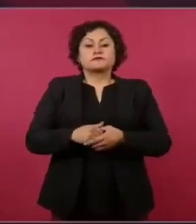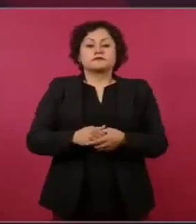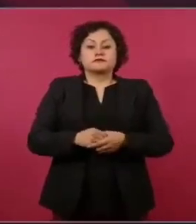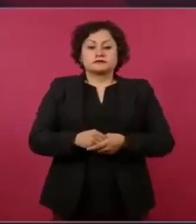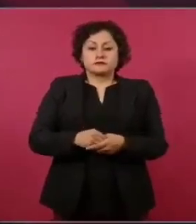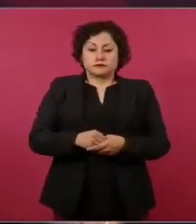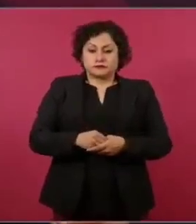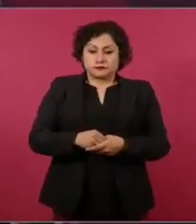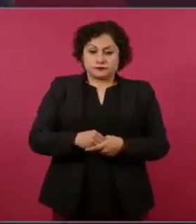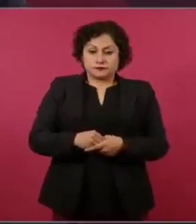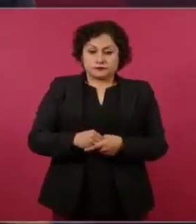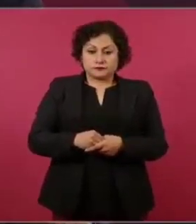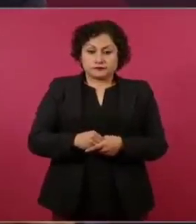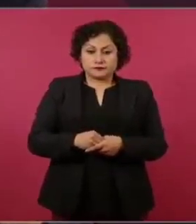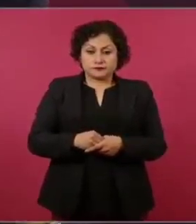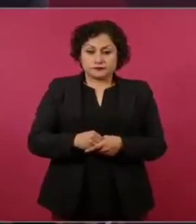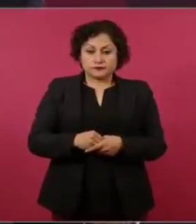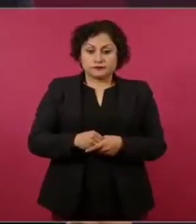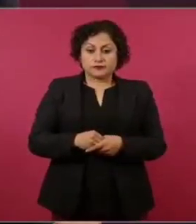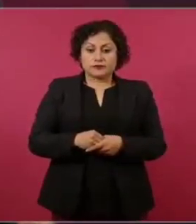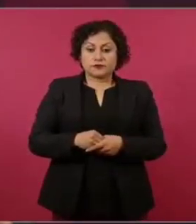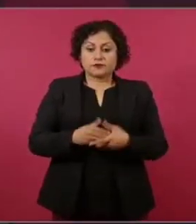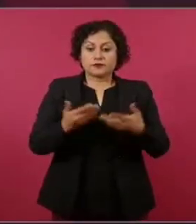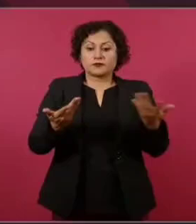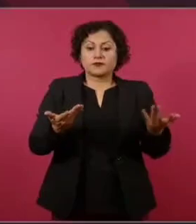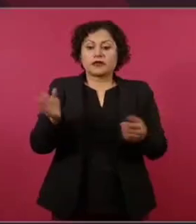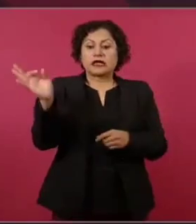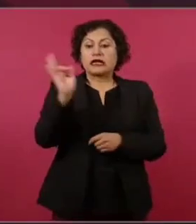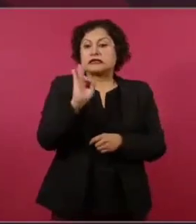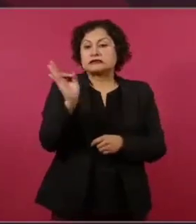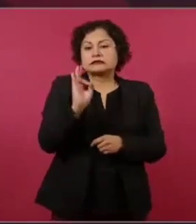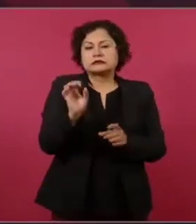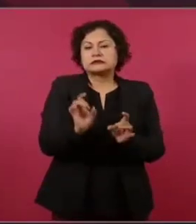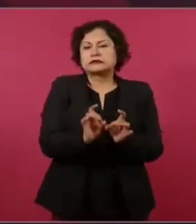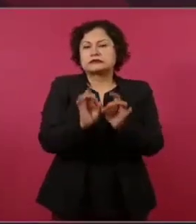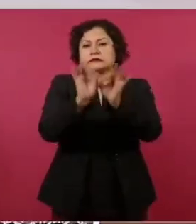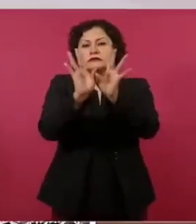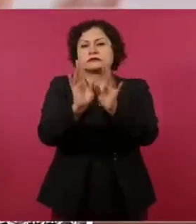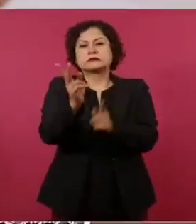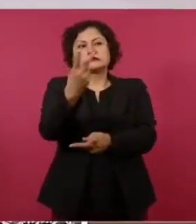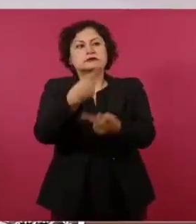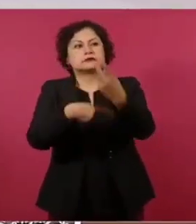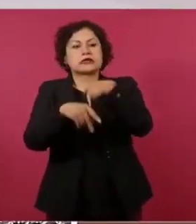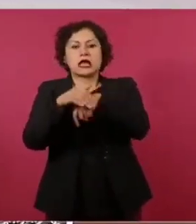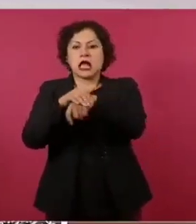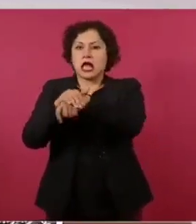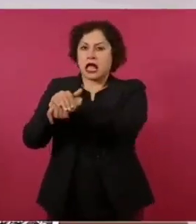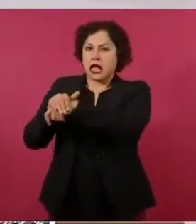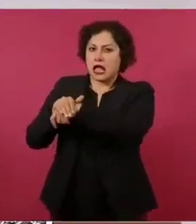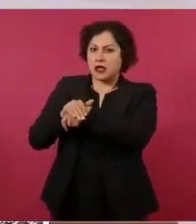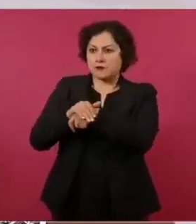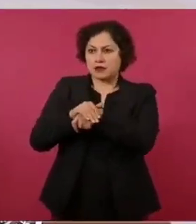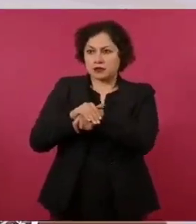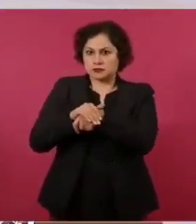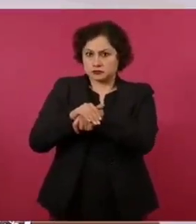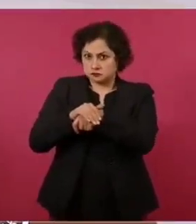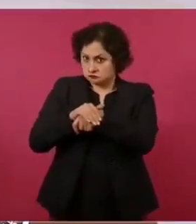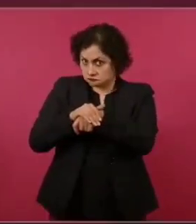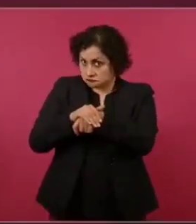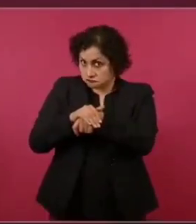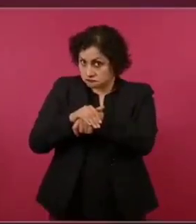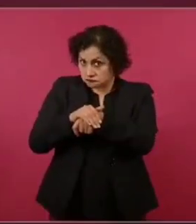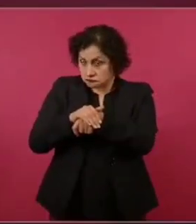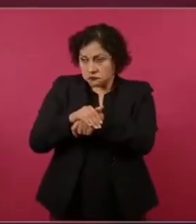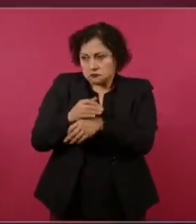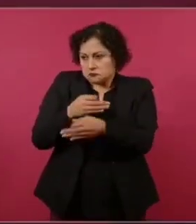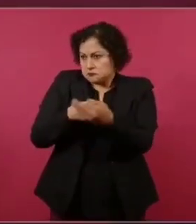unos amigos, pues tengo que recibir a